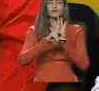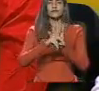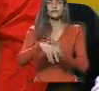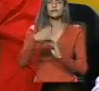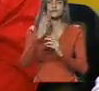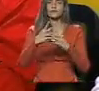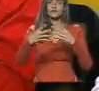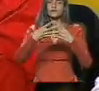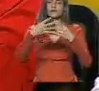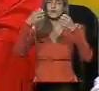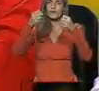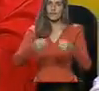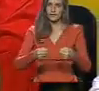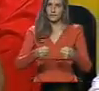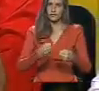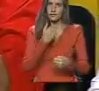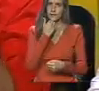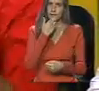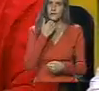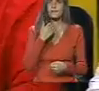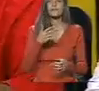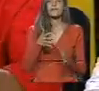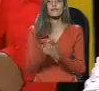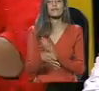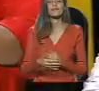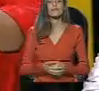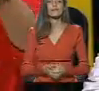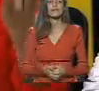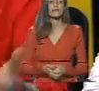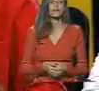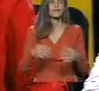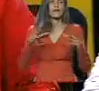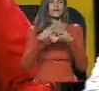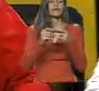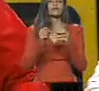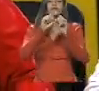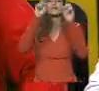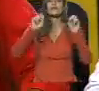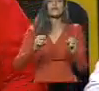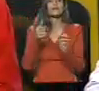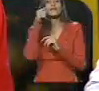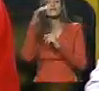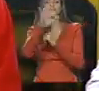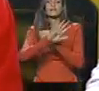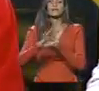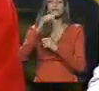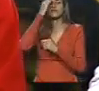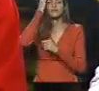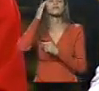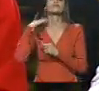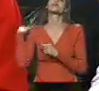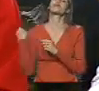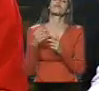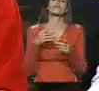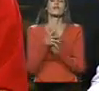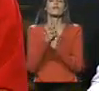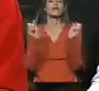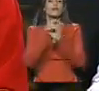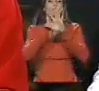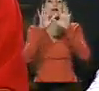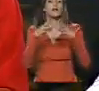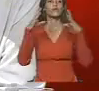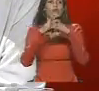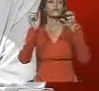Penitenciario era uno de los componentes de todo el sistema integral de seguridad? Por supuesto, de